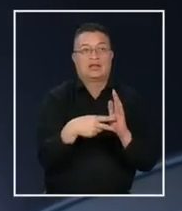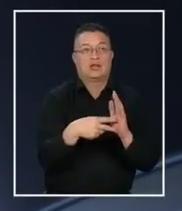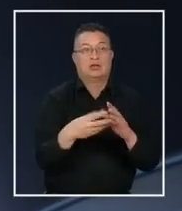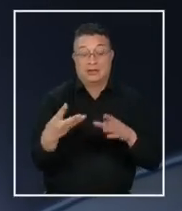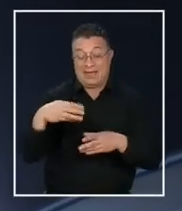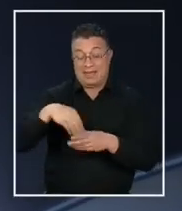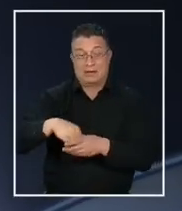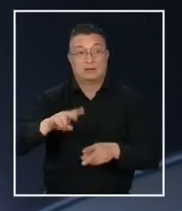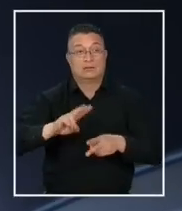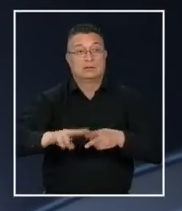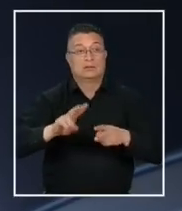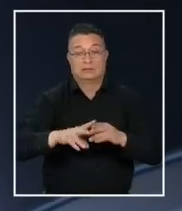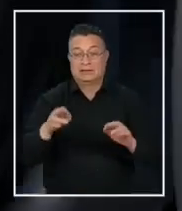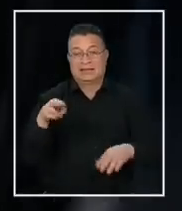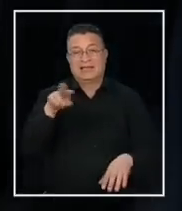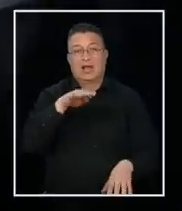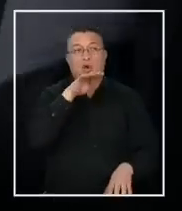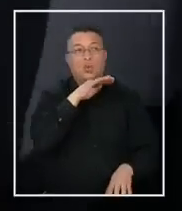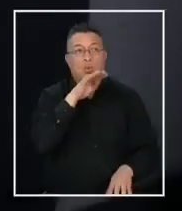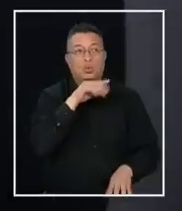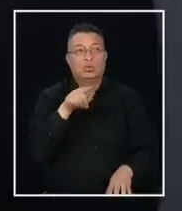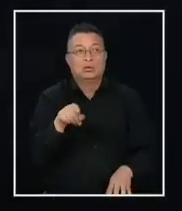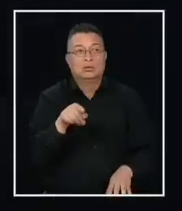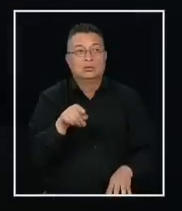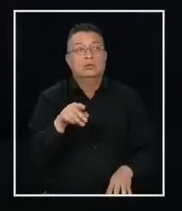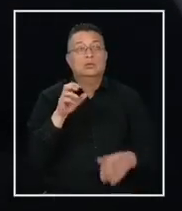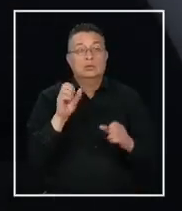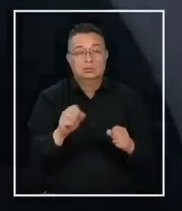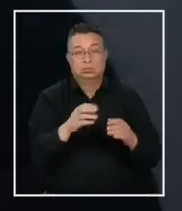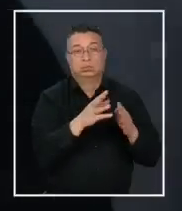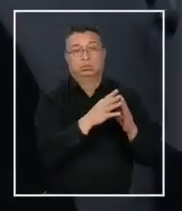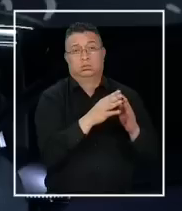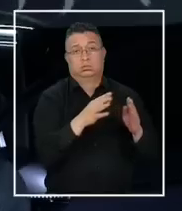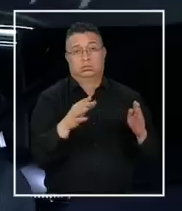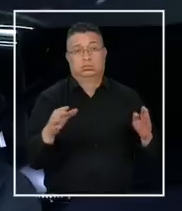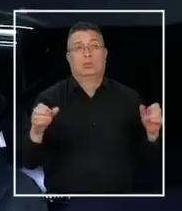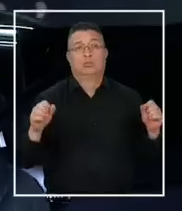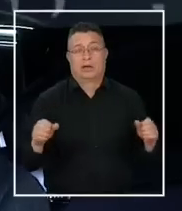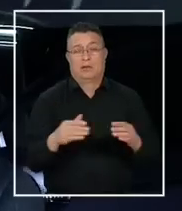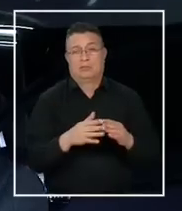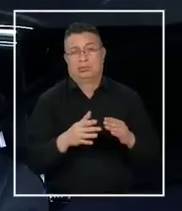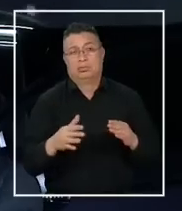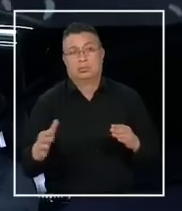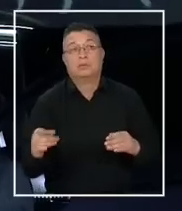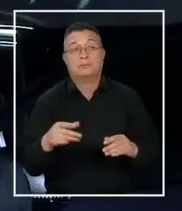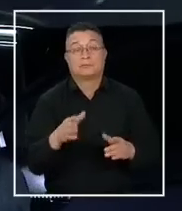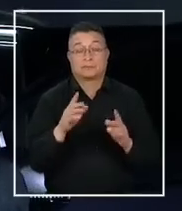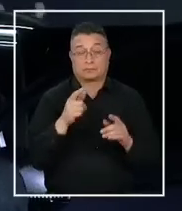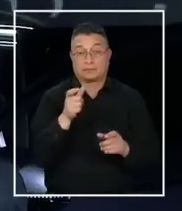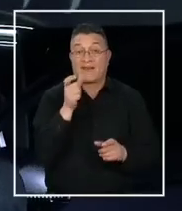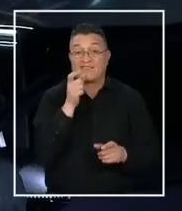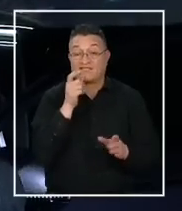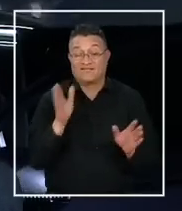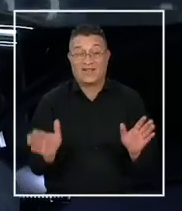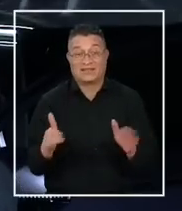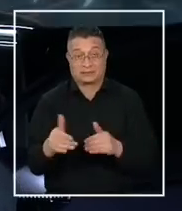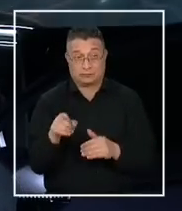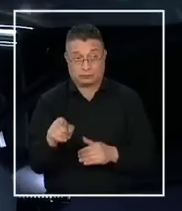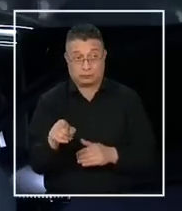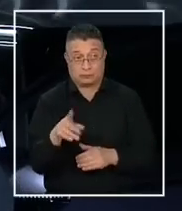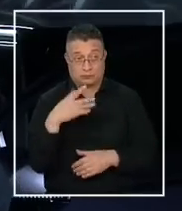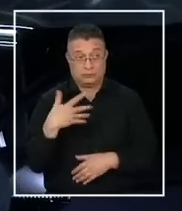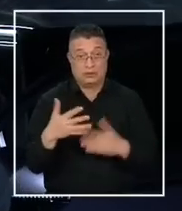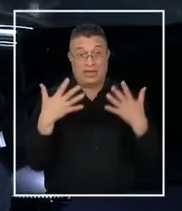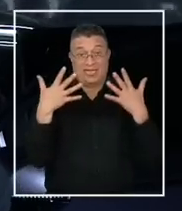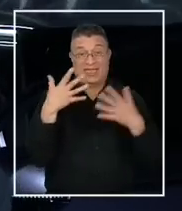interior está fabricado con materiales reciclados y su vida útil puede extenderse. La tecnología que tiene la batería de IONIQ 5, realmente